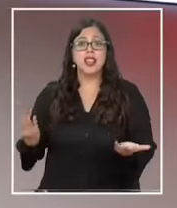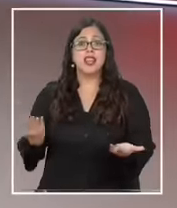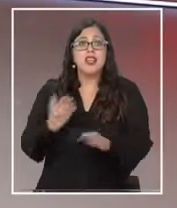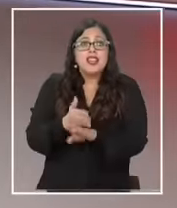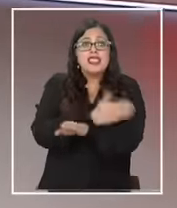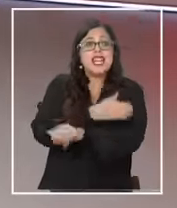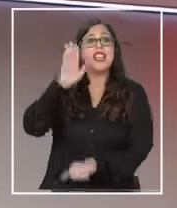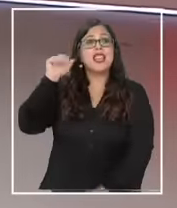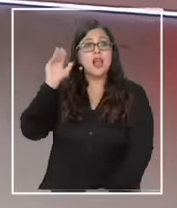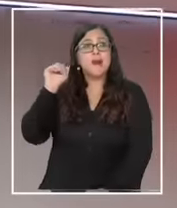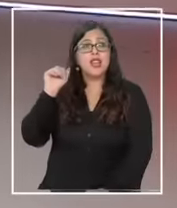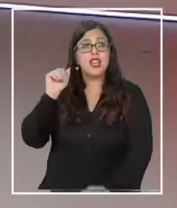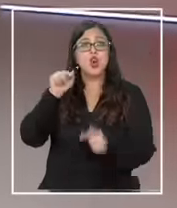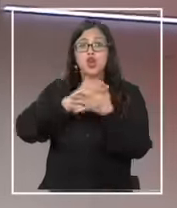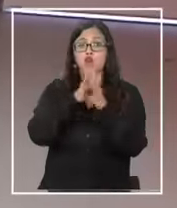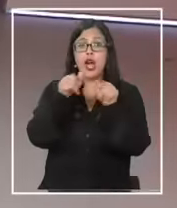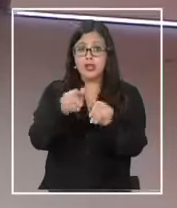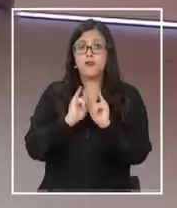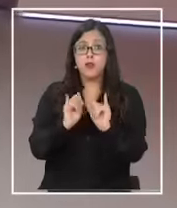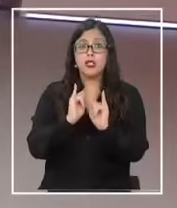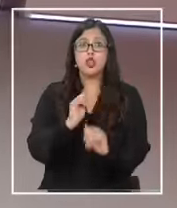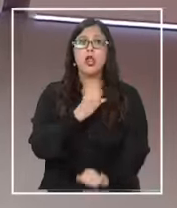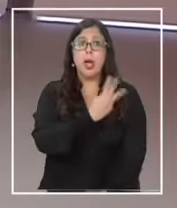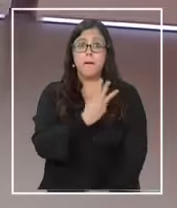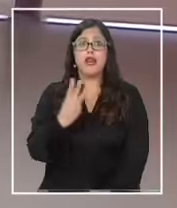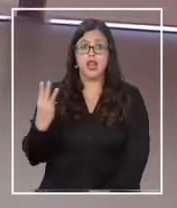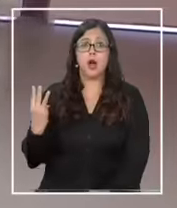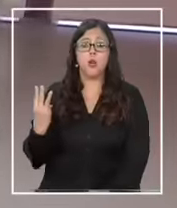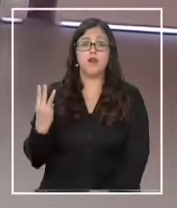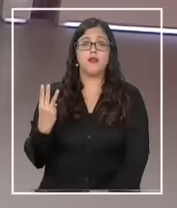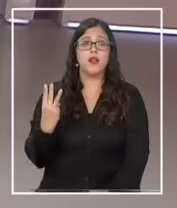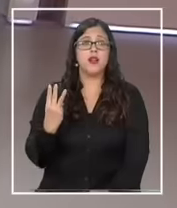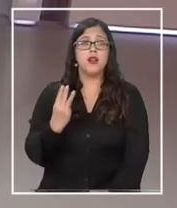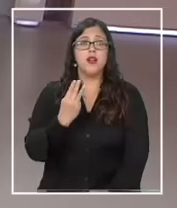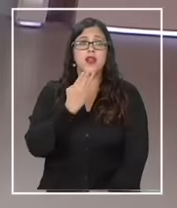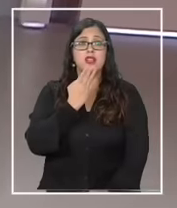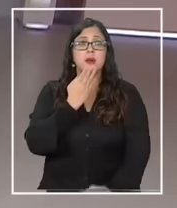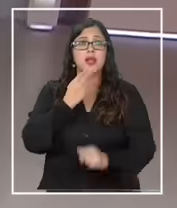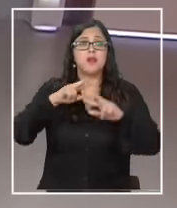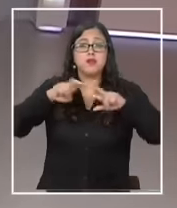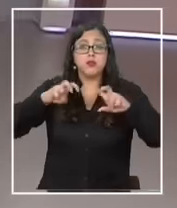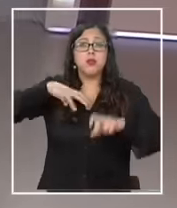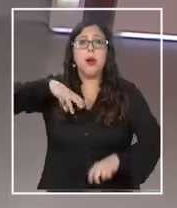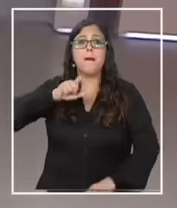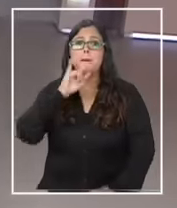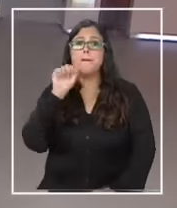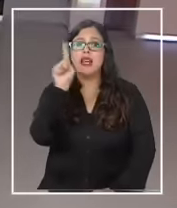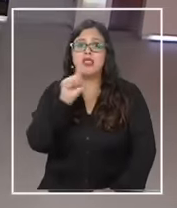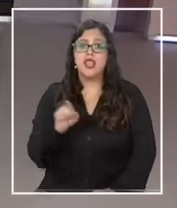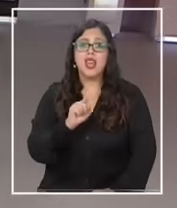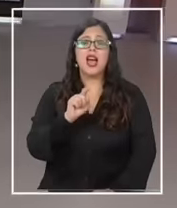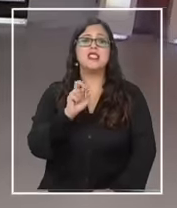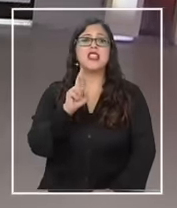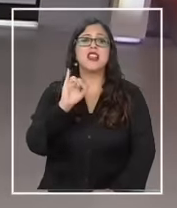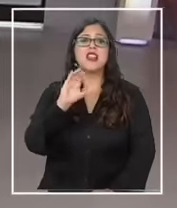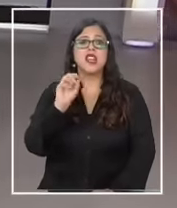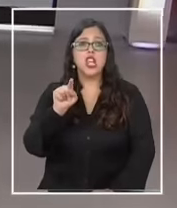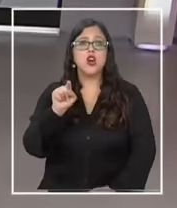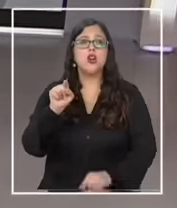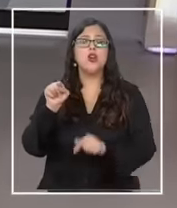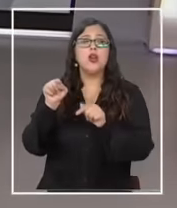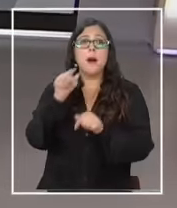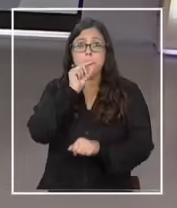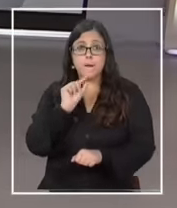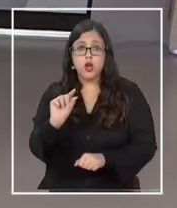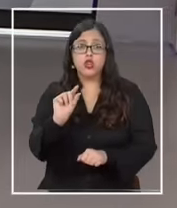antes de despedir bueno va a estar toda esta información en nuestra web por supuesto en nuestro portal la va a analizar Natías del Río en una nueva edición de Vía Pública ahora un instante nada